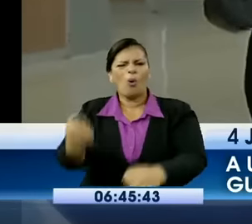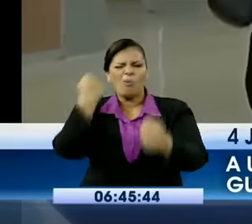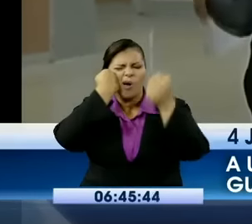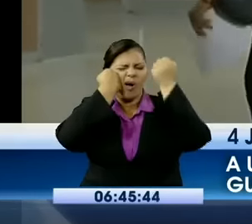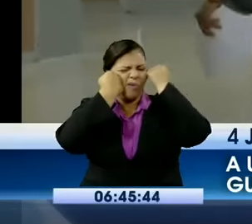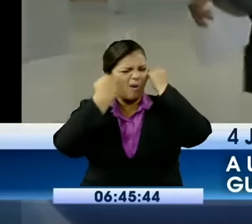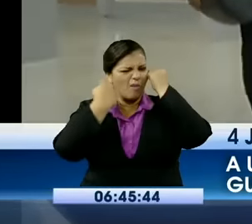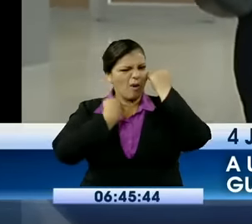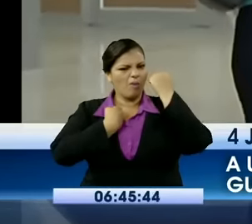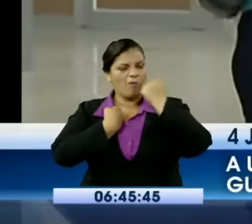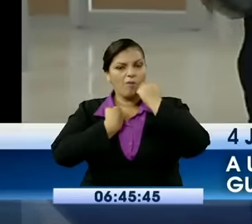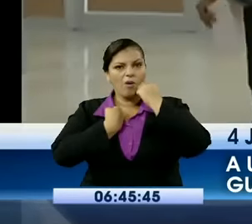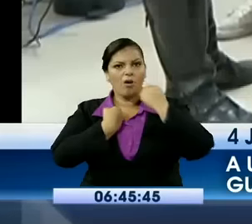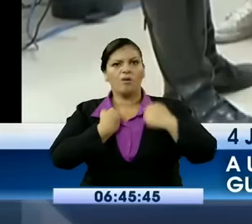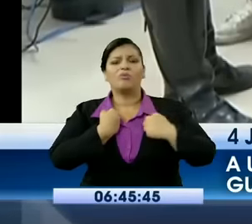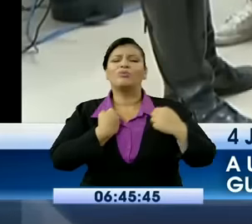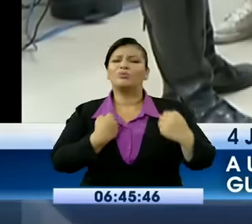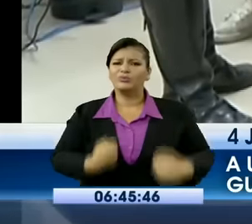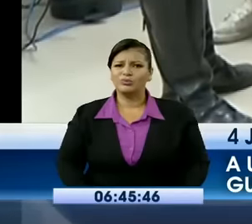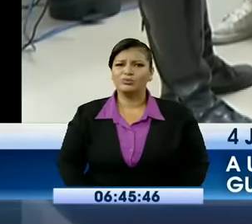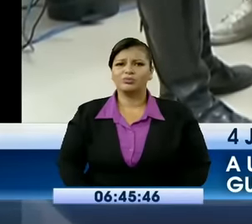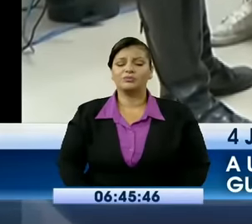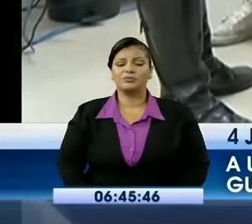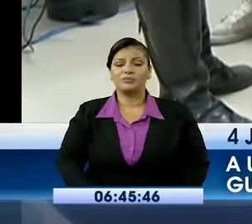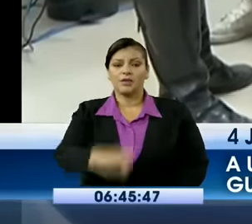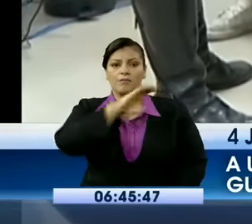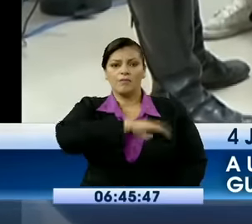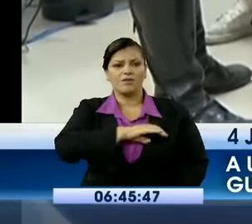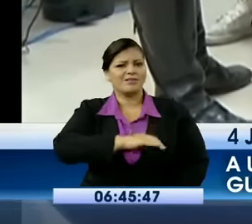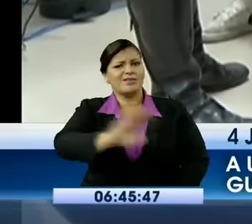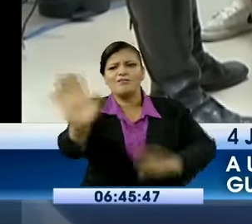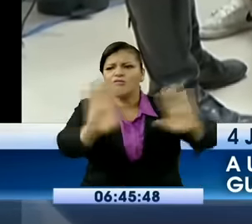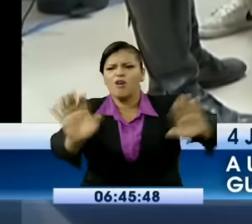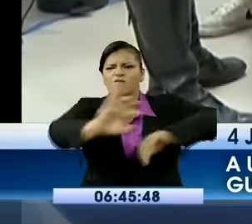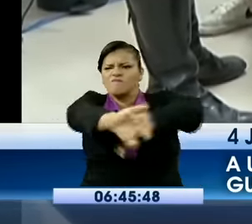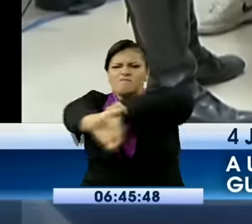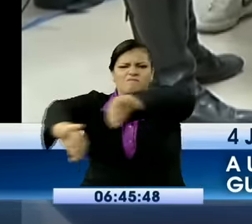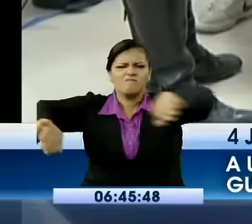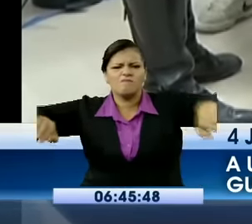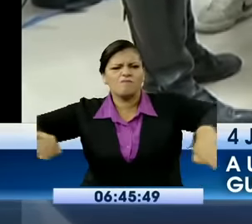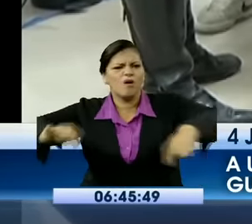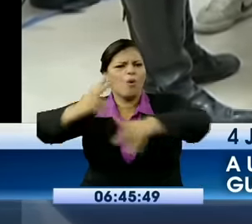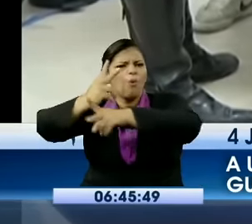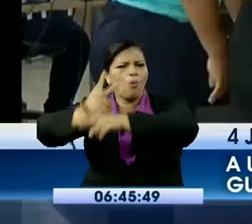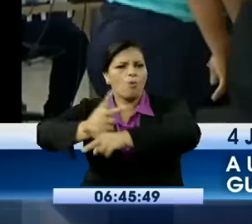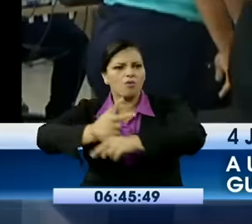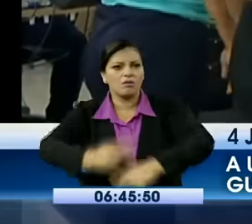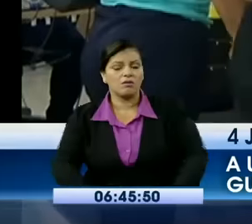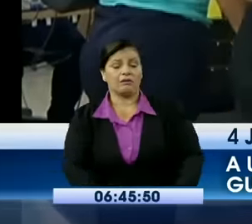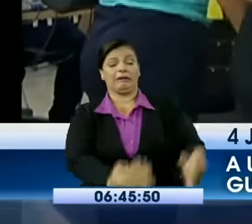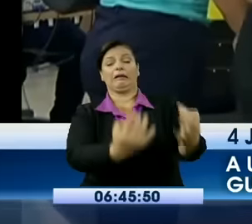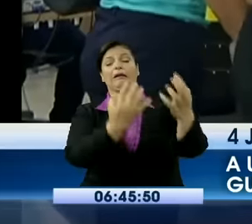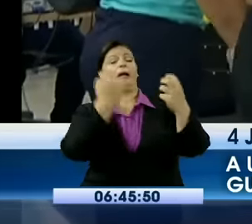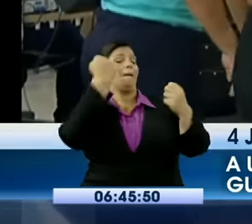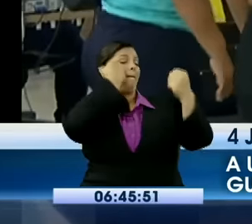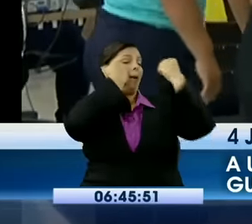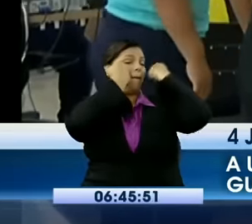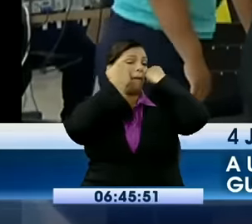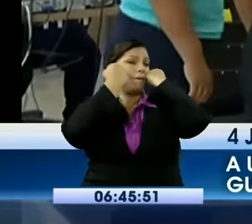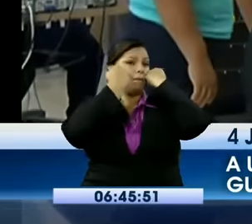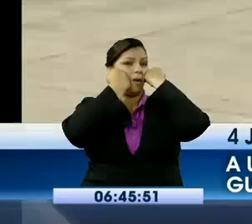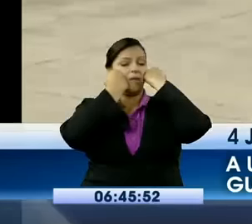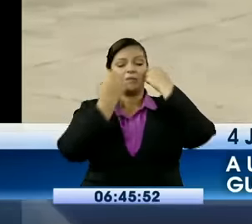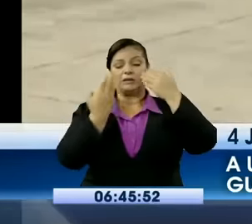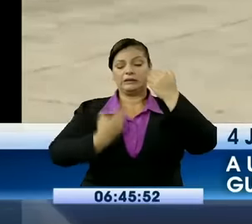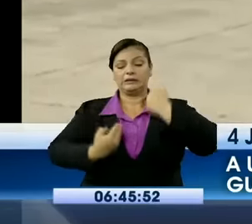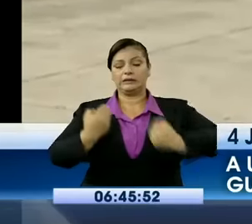quedó herido cuando intentó detener la riña, supuestamente iniciada por hinchas de dos equipos de fútbol.